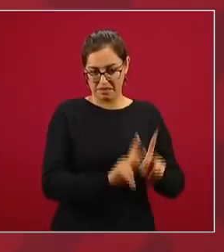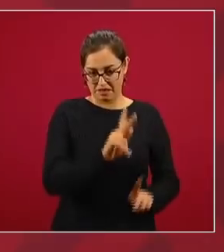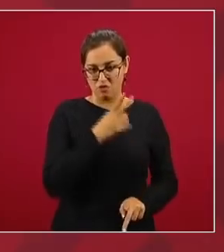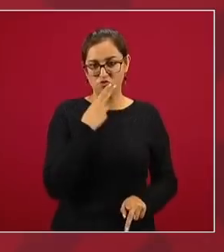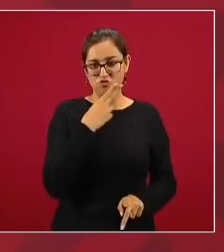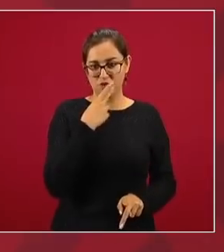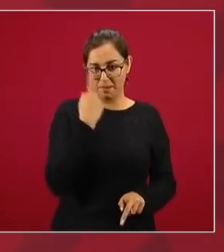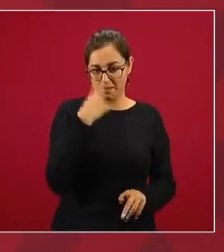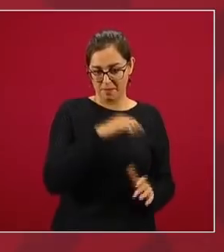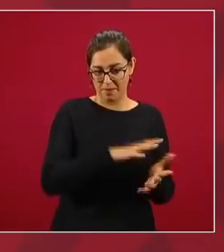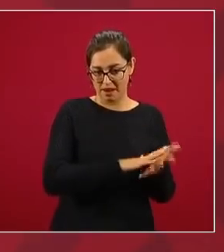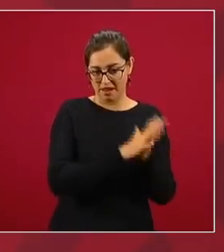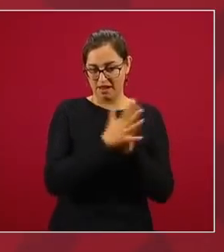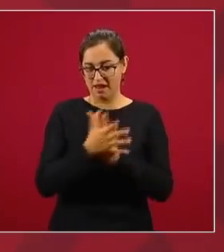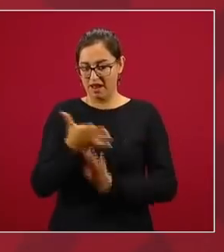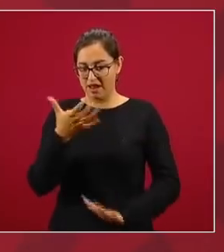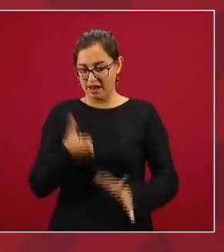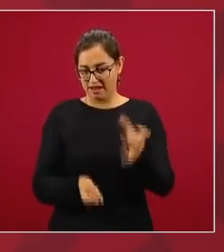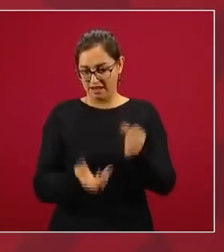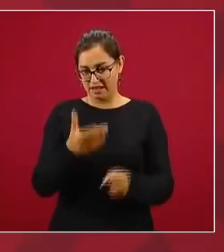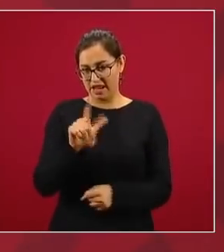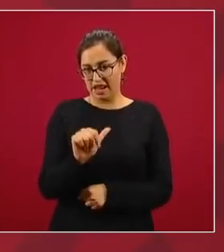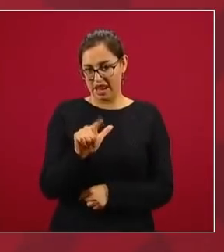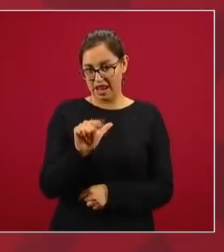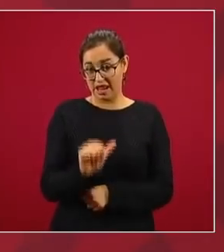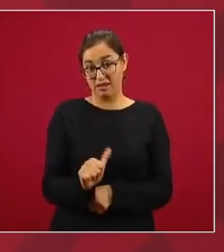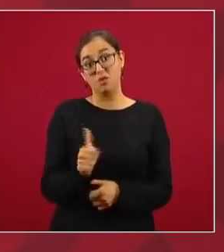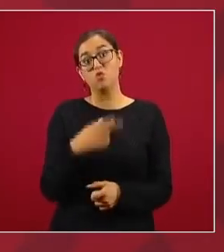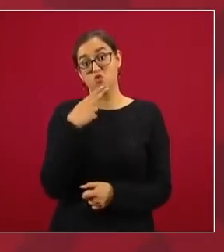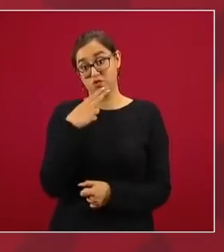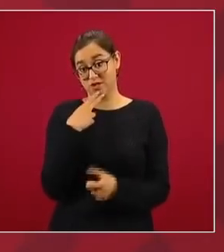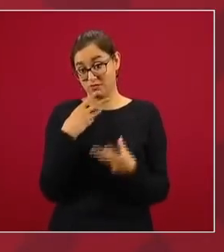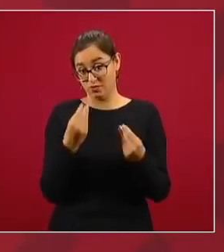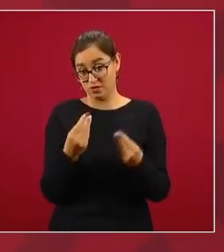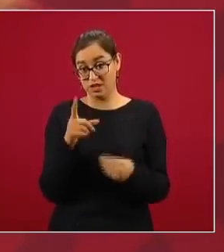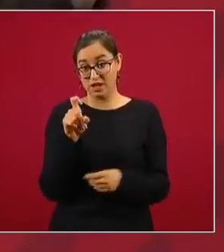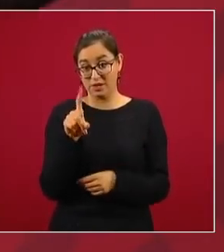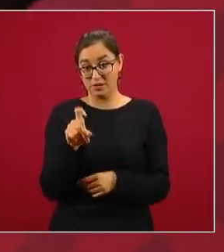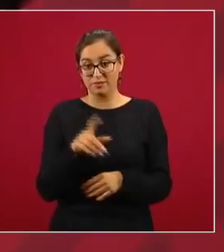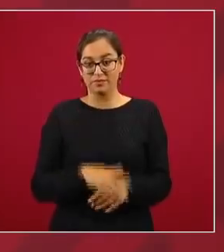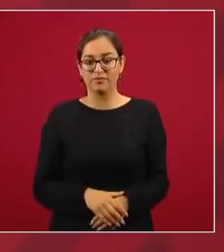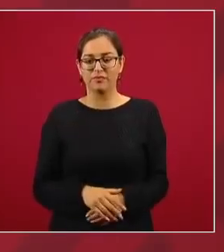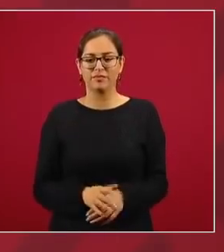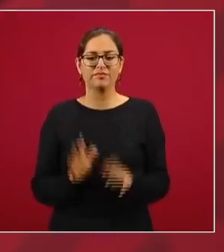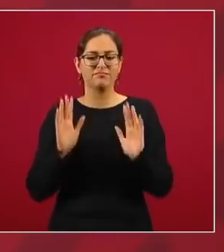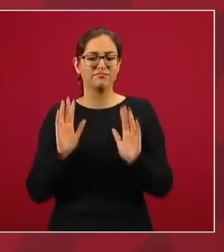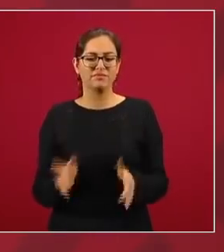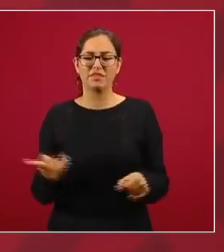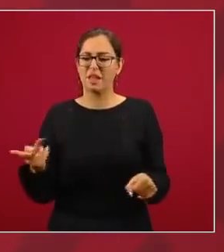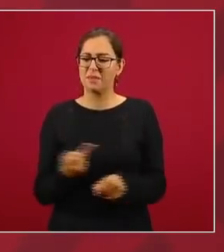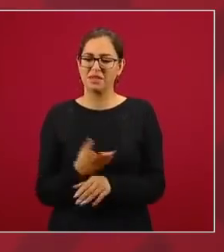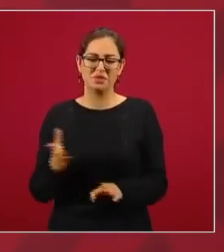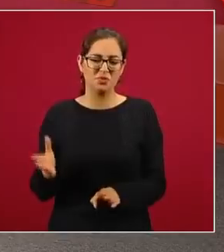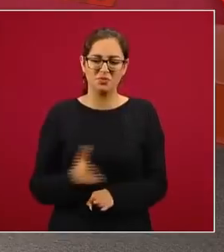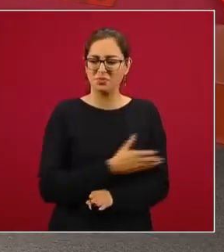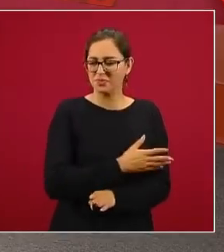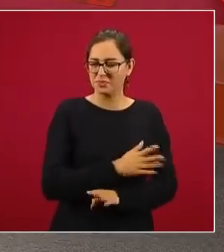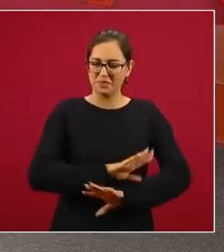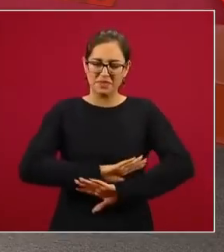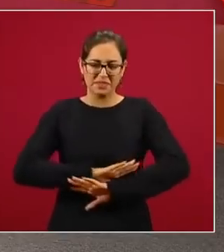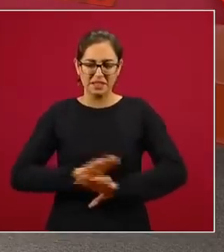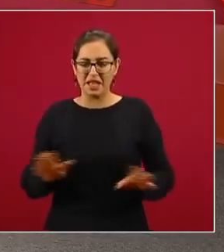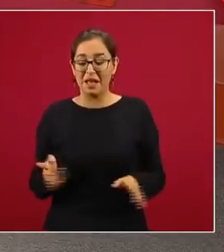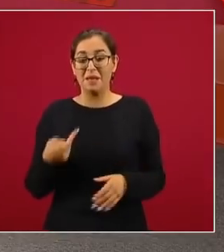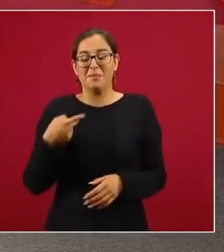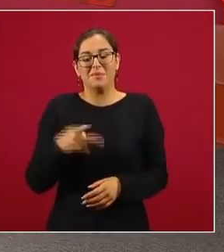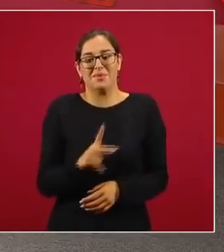que utiliza bastante agua. Ya es pasado, ya ni debería de meterme en eso, pero es que